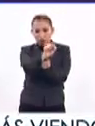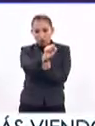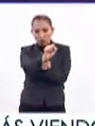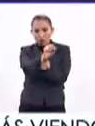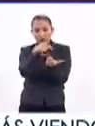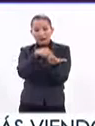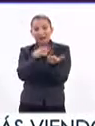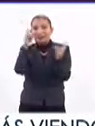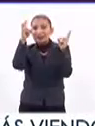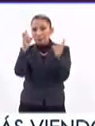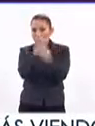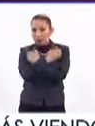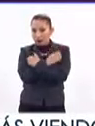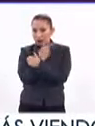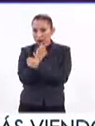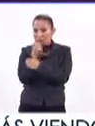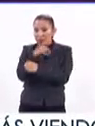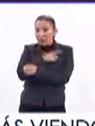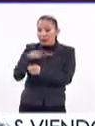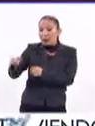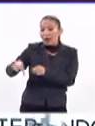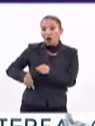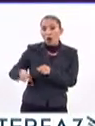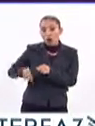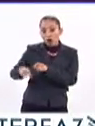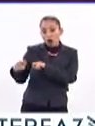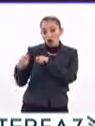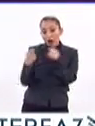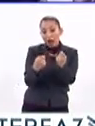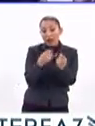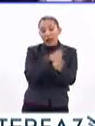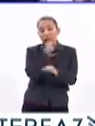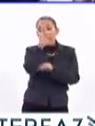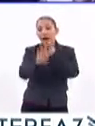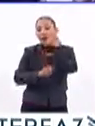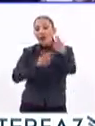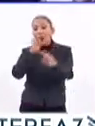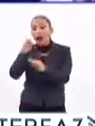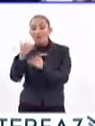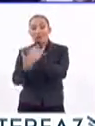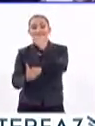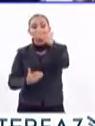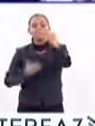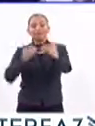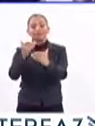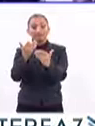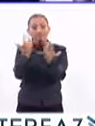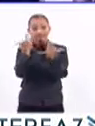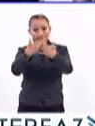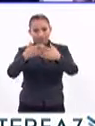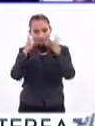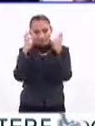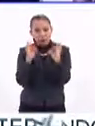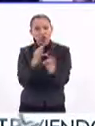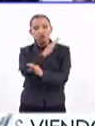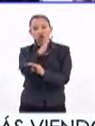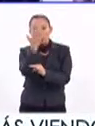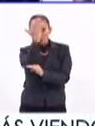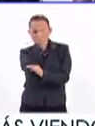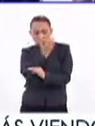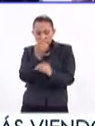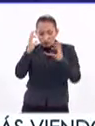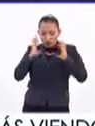relativo a la educación que debe impartir el Estado, que tenderá a desarrollar armónicamente todas las